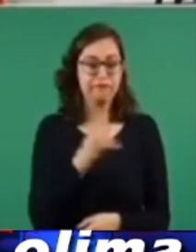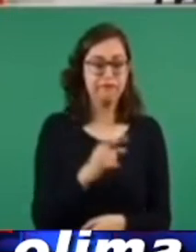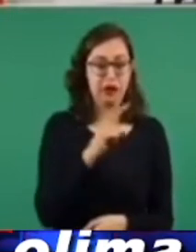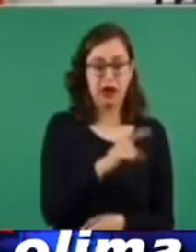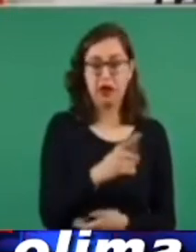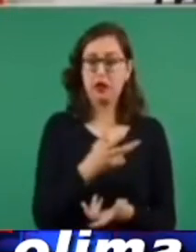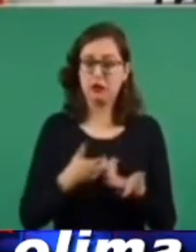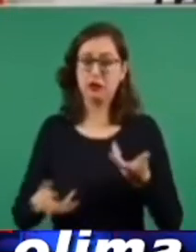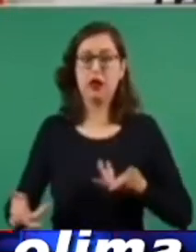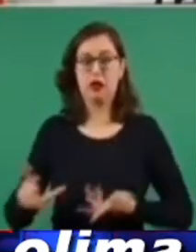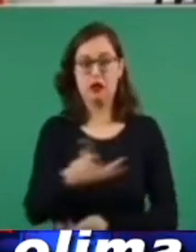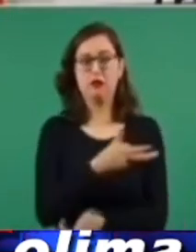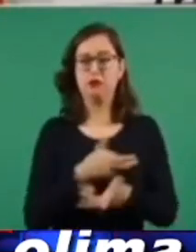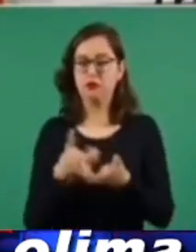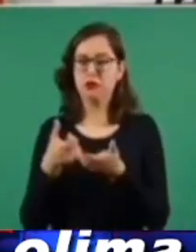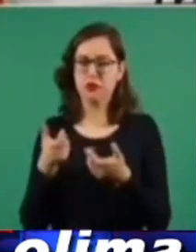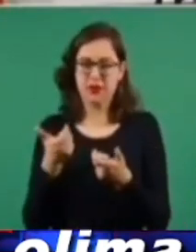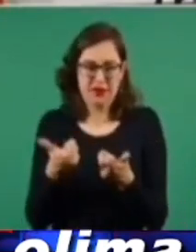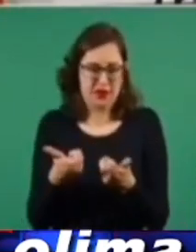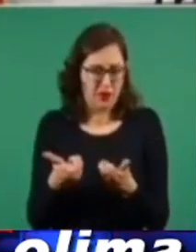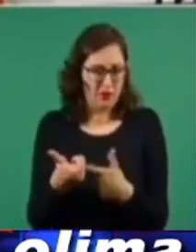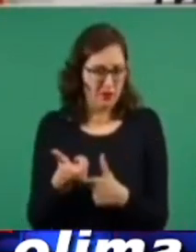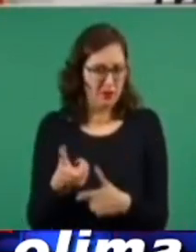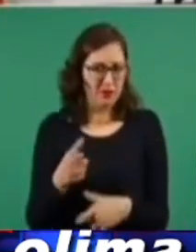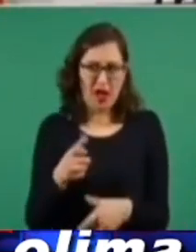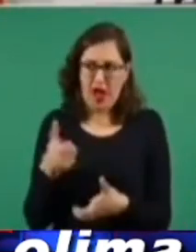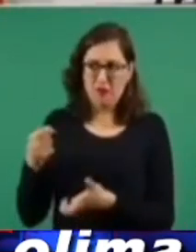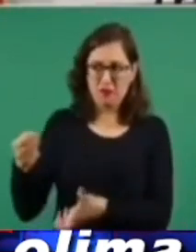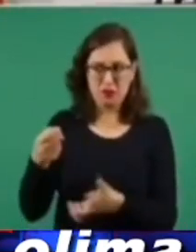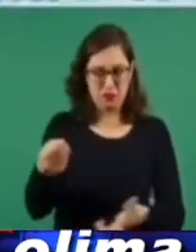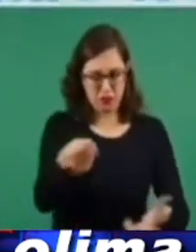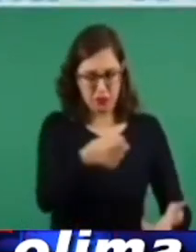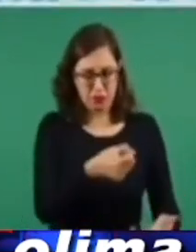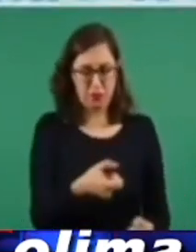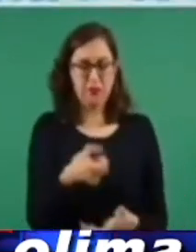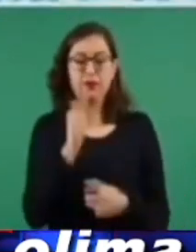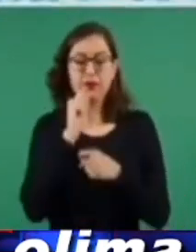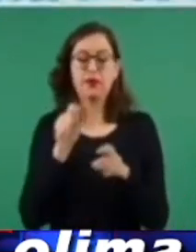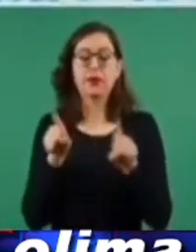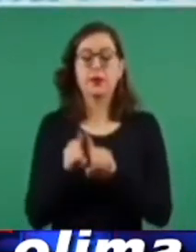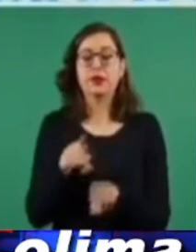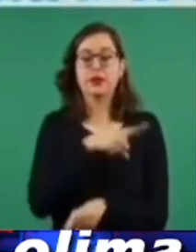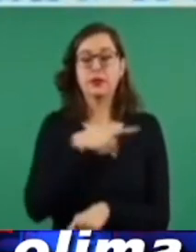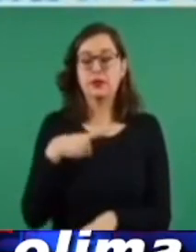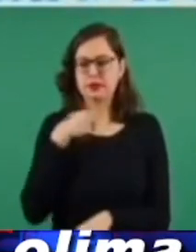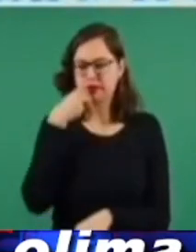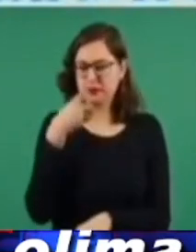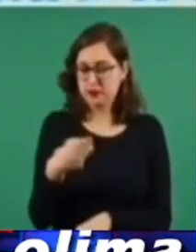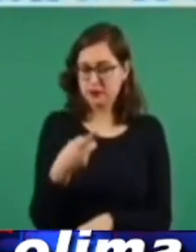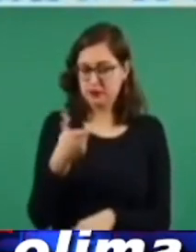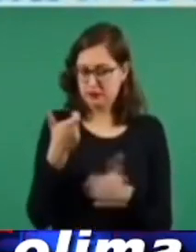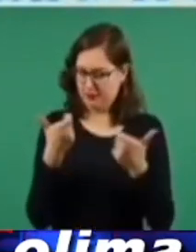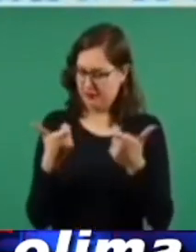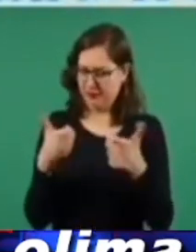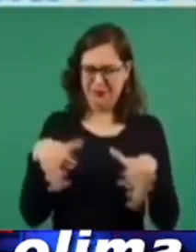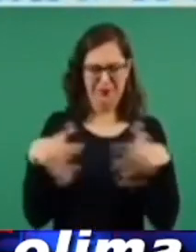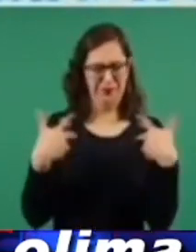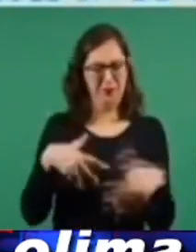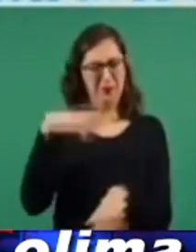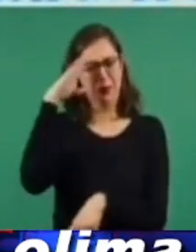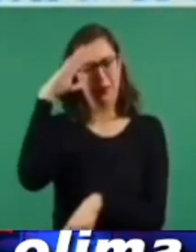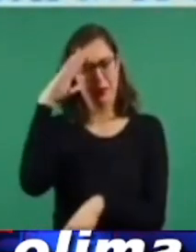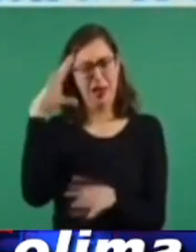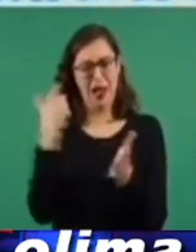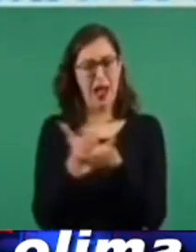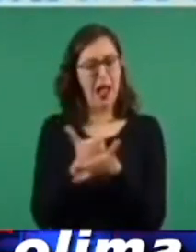asentadas. Cabe señalar que no solamente se trata de montos incongruentes, sino también que